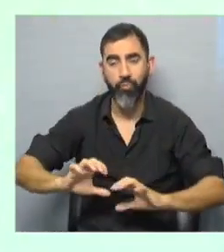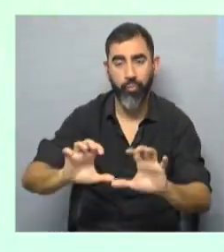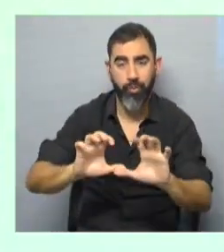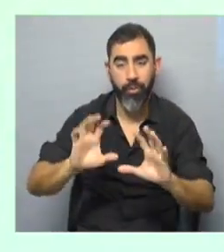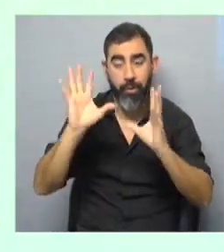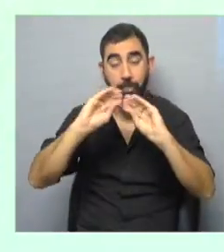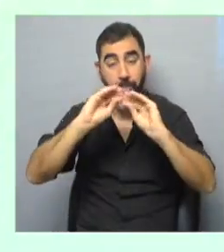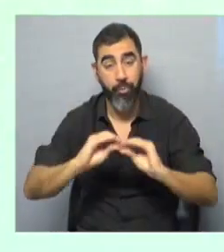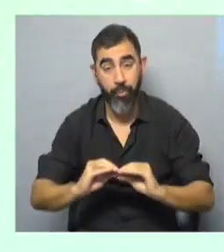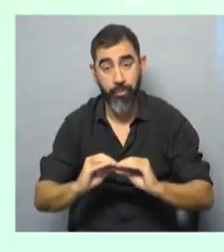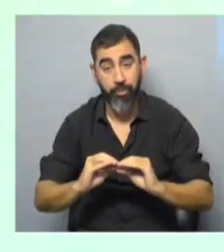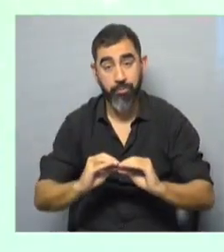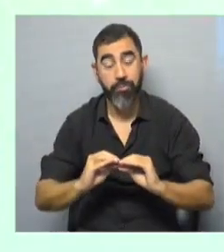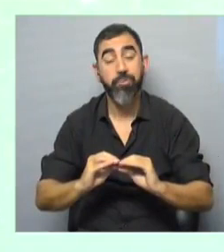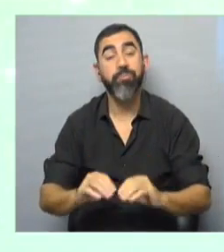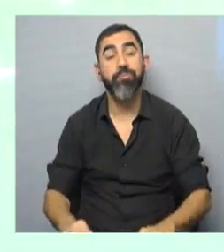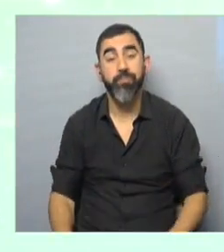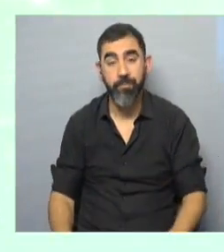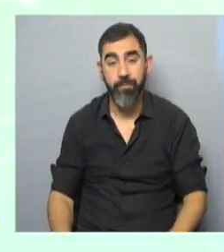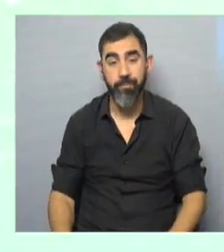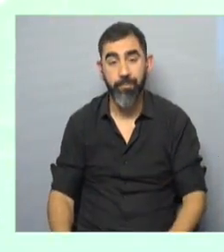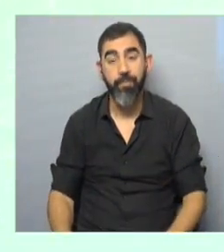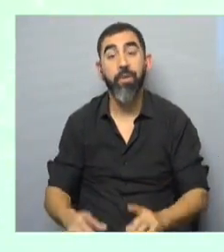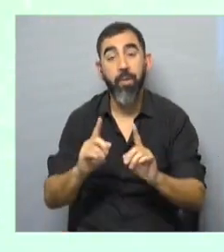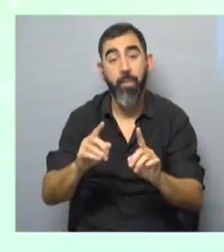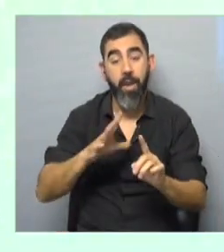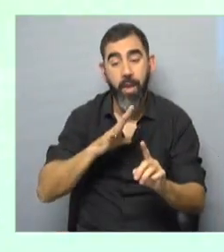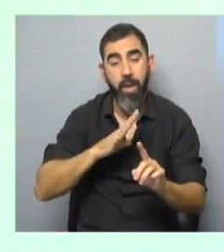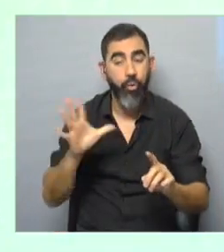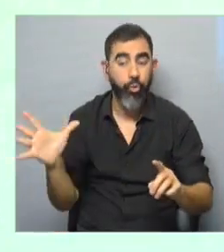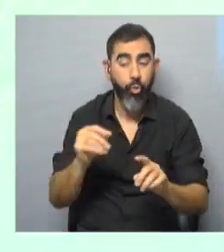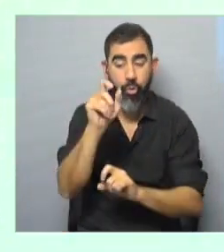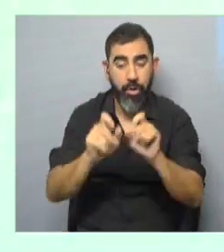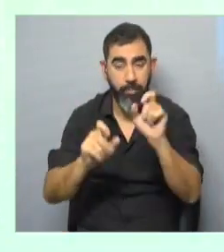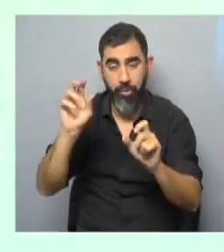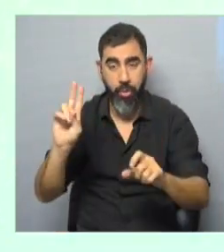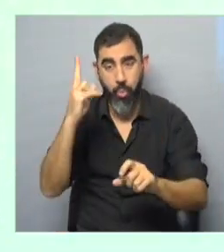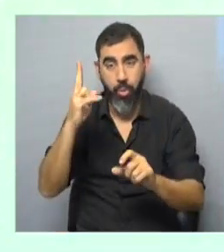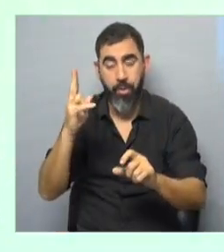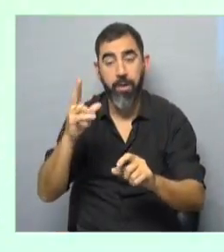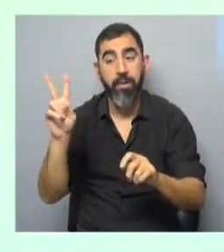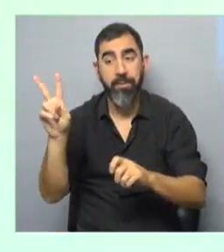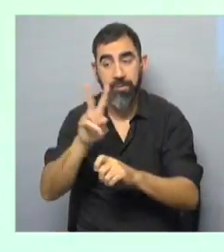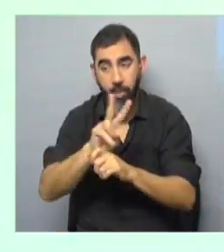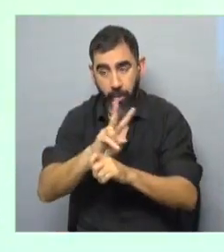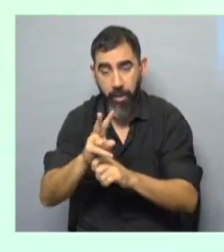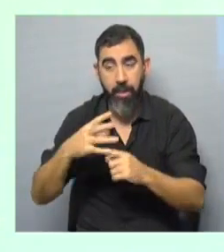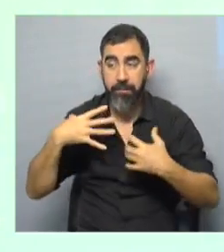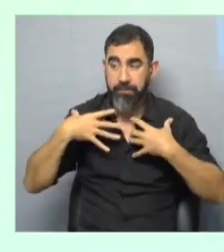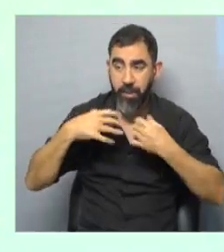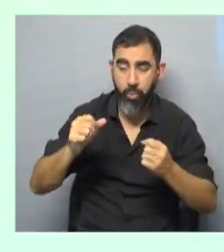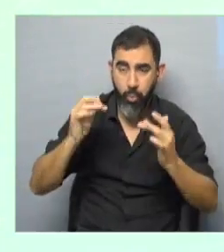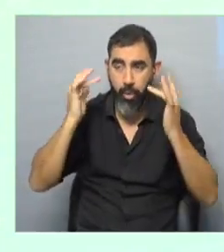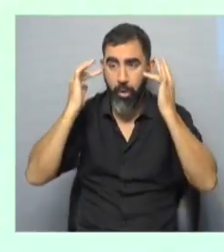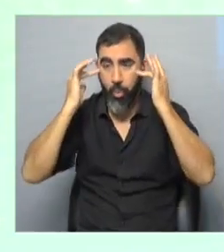el presupuesto nacional, en la rendición de cuentas, está la vida de todos los uruguayos. Está la seguridad, la salud, la